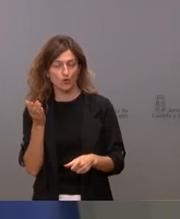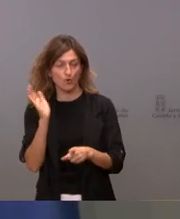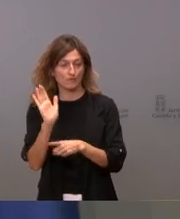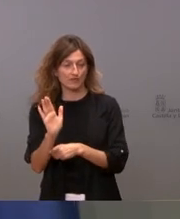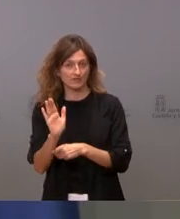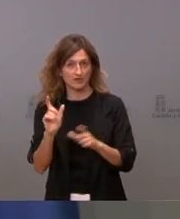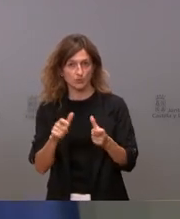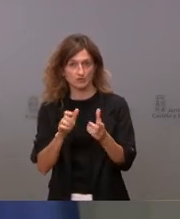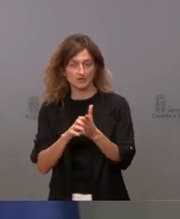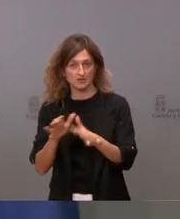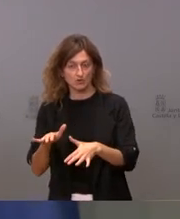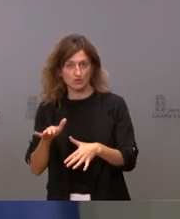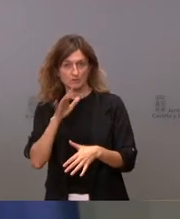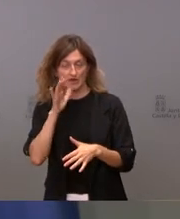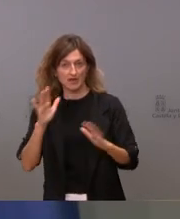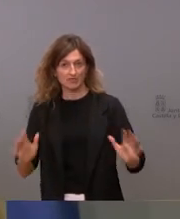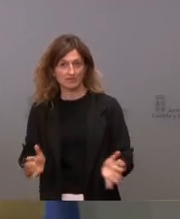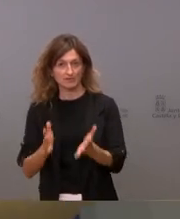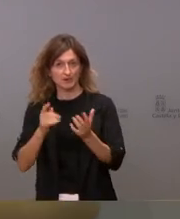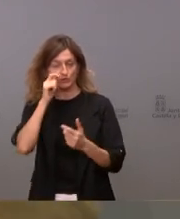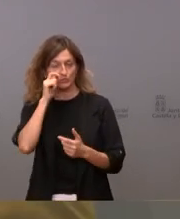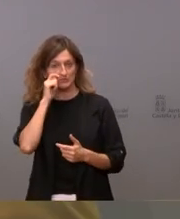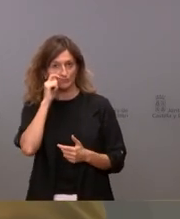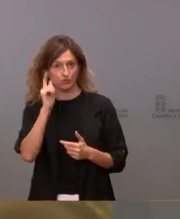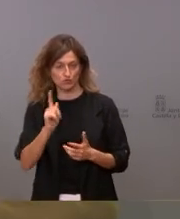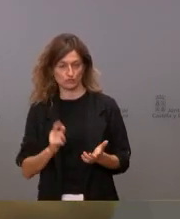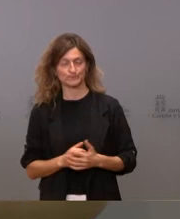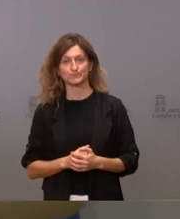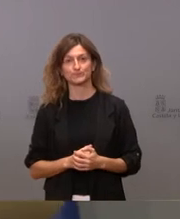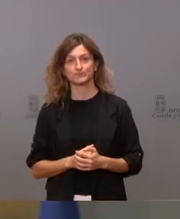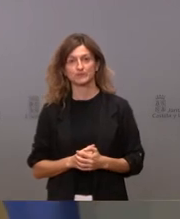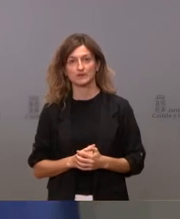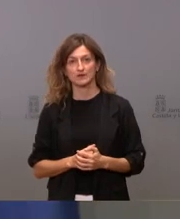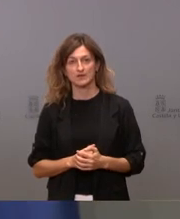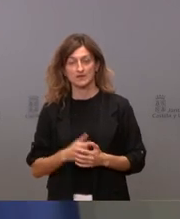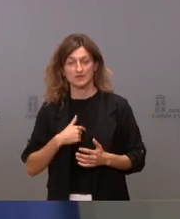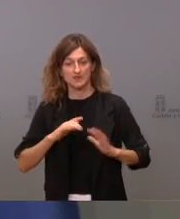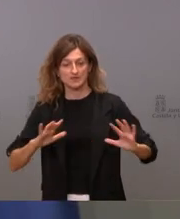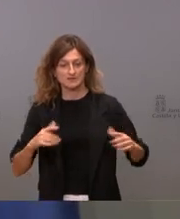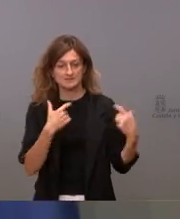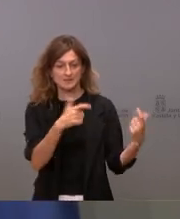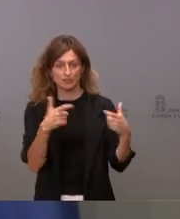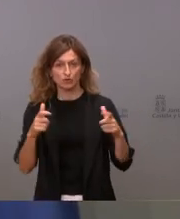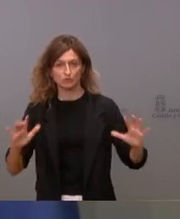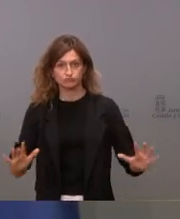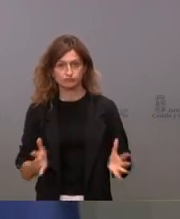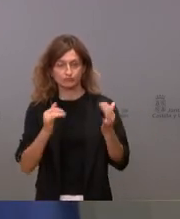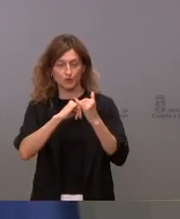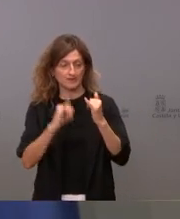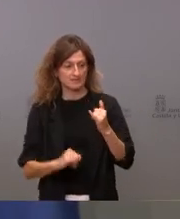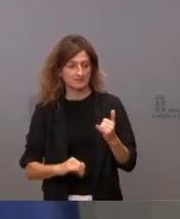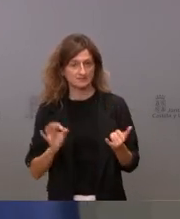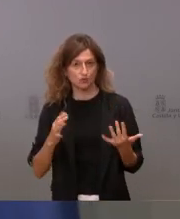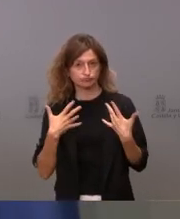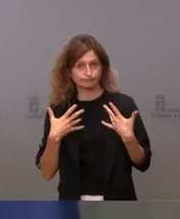la Junta para incentivar el turismo. Pero una cosa es incentivar sectores que están en crisis o que han